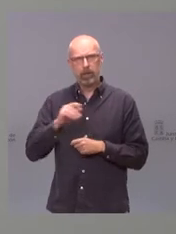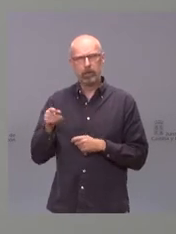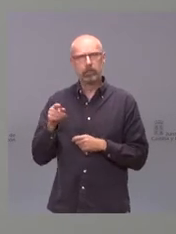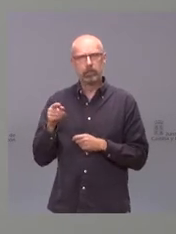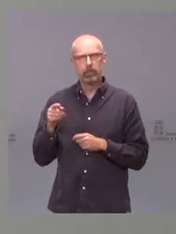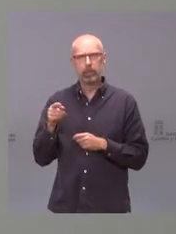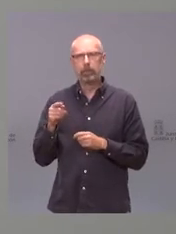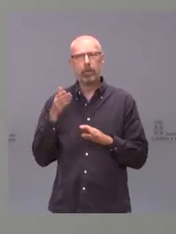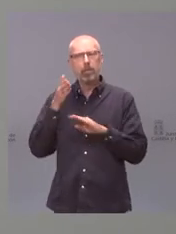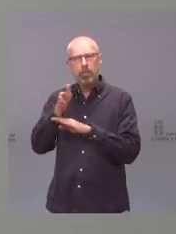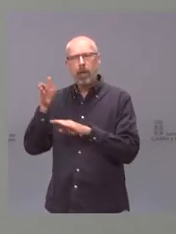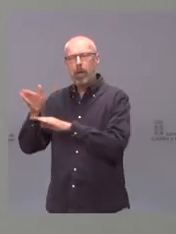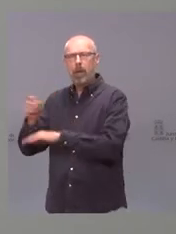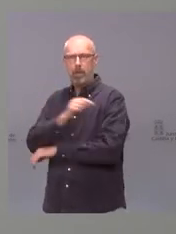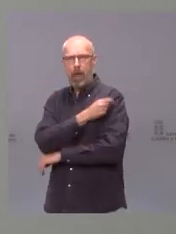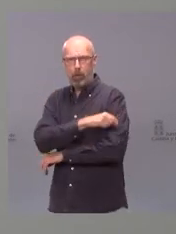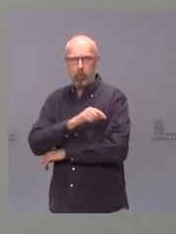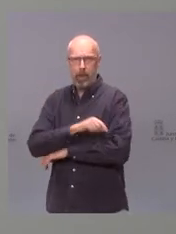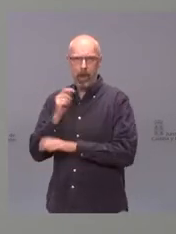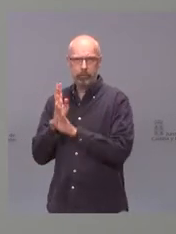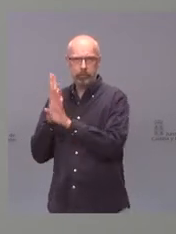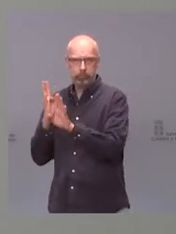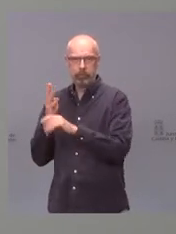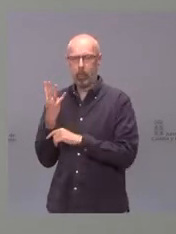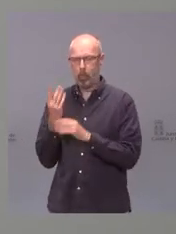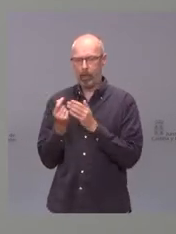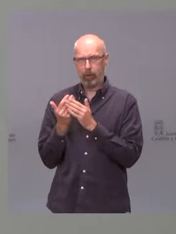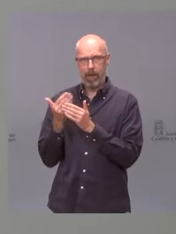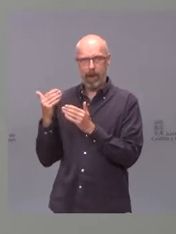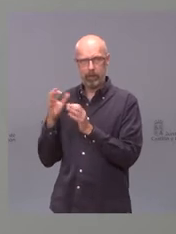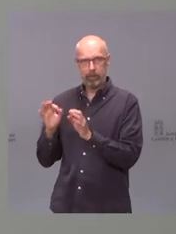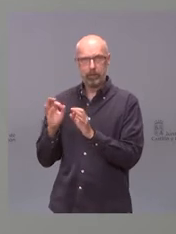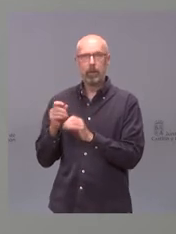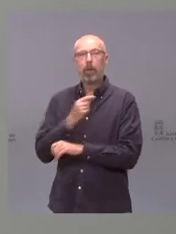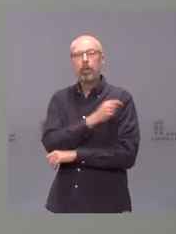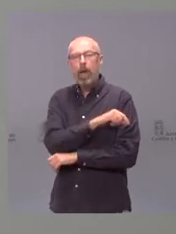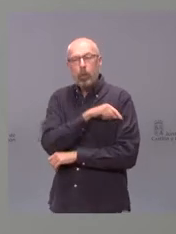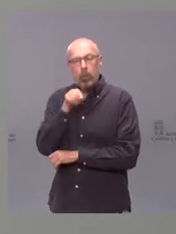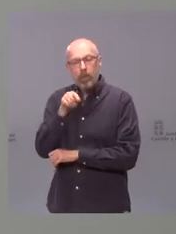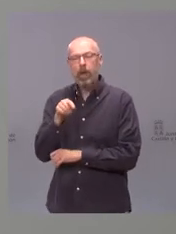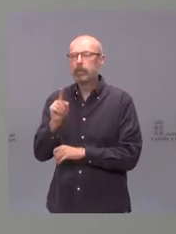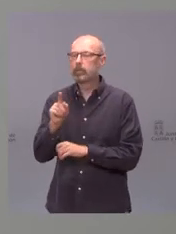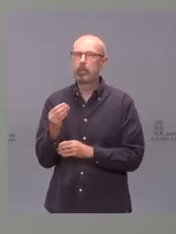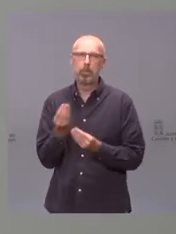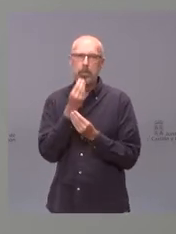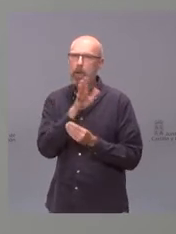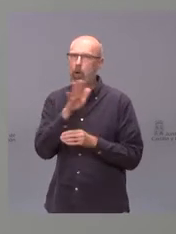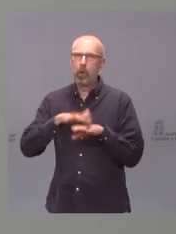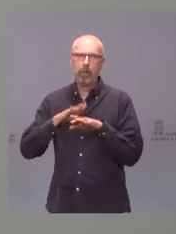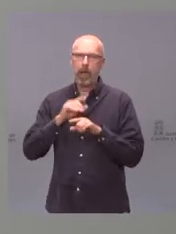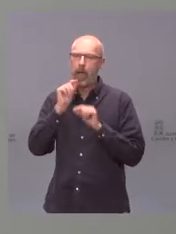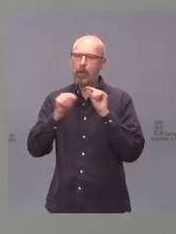vacunarse durante estos últimos cuatro días. Las vacunas son nuestra mayor esperanza para combatir este virus.